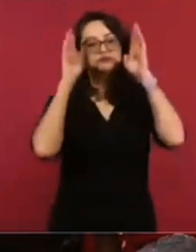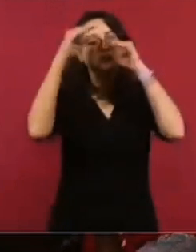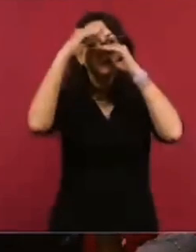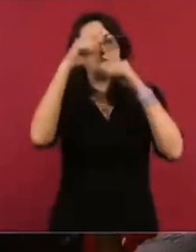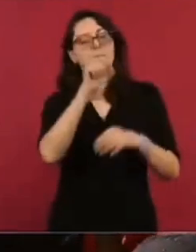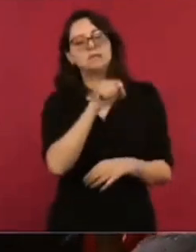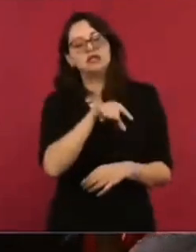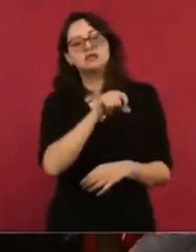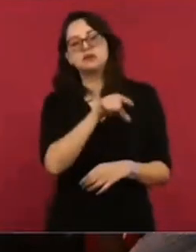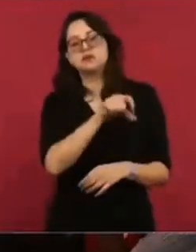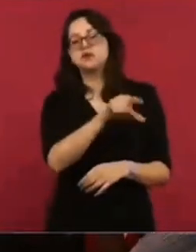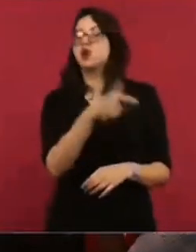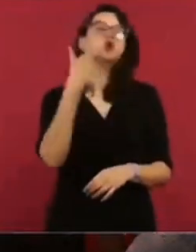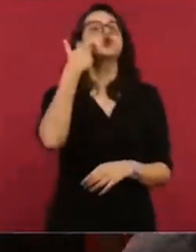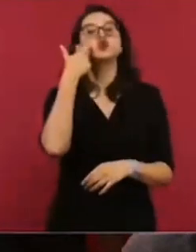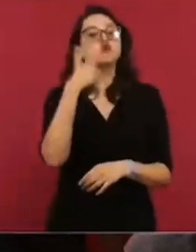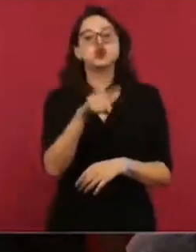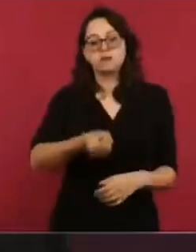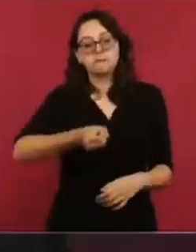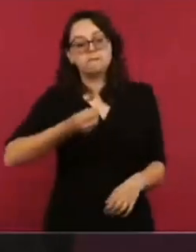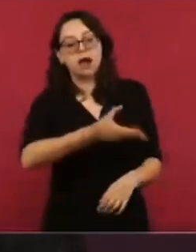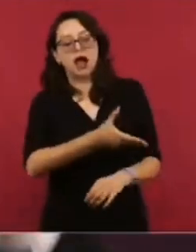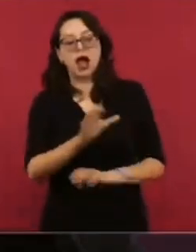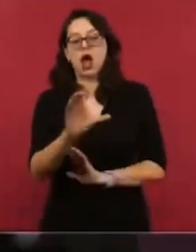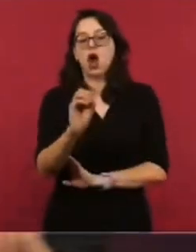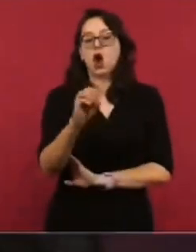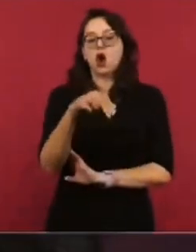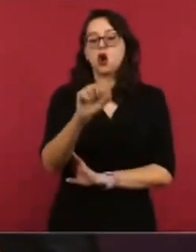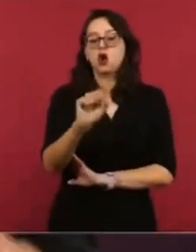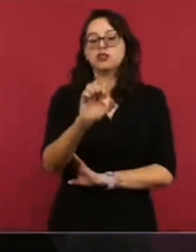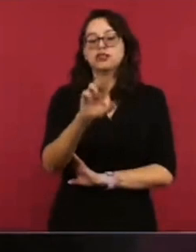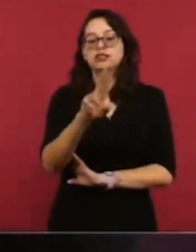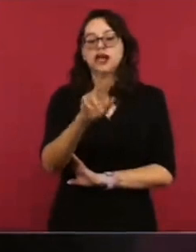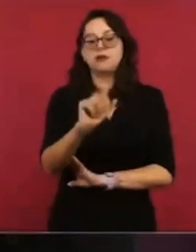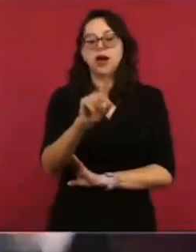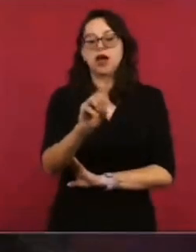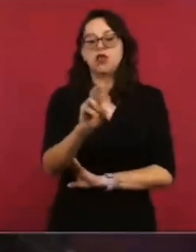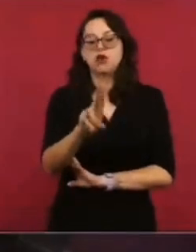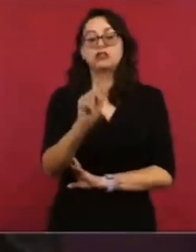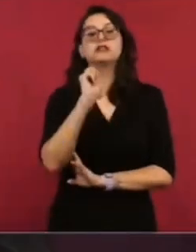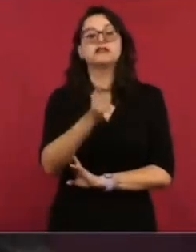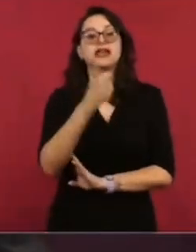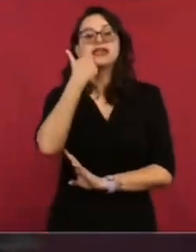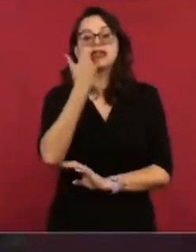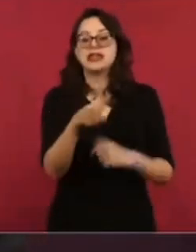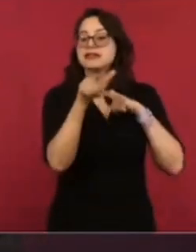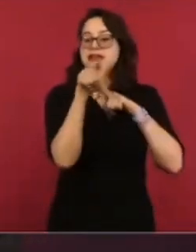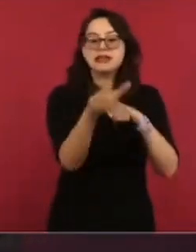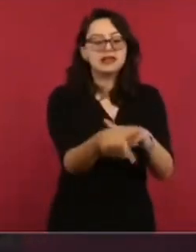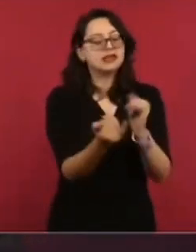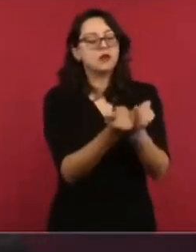a favor de conservar el statu quo, es decir, el que quieren